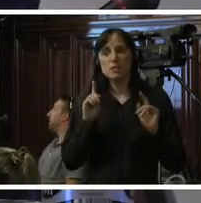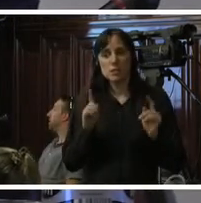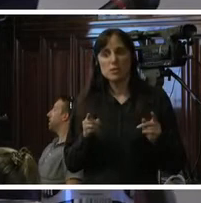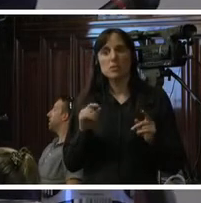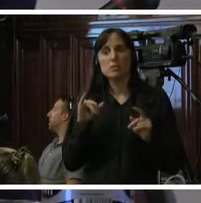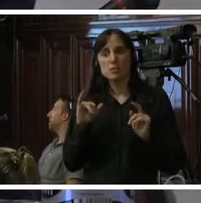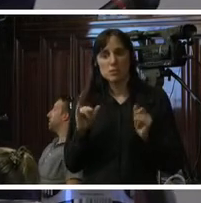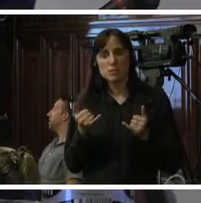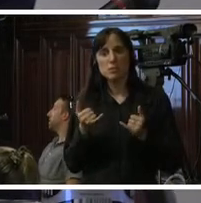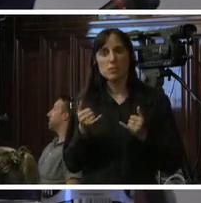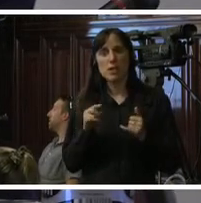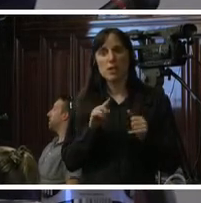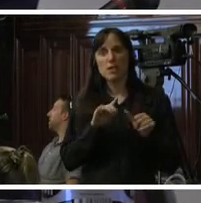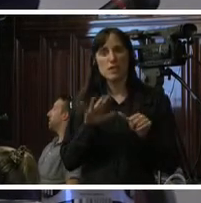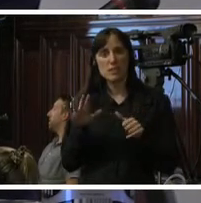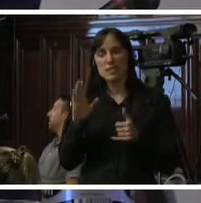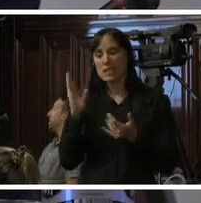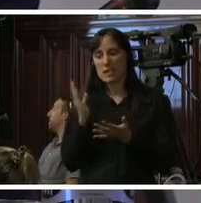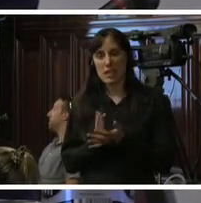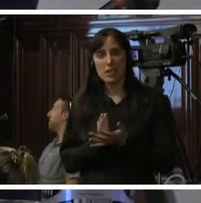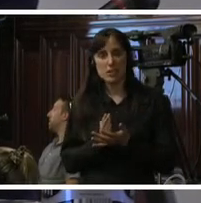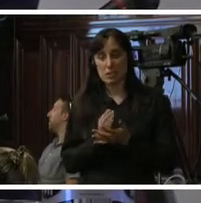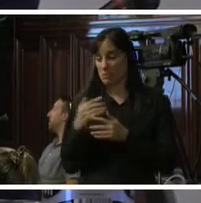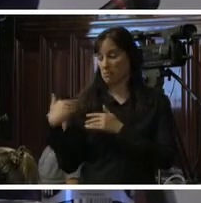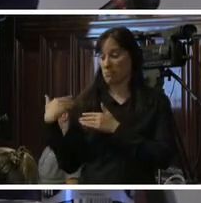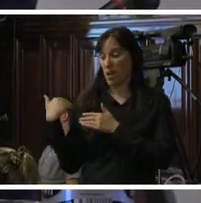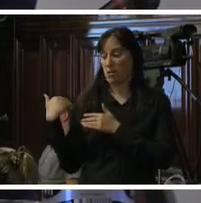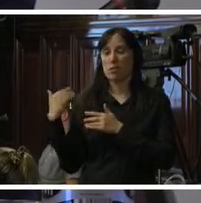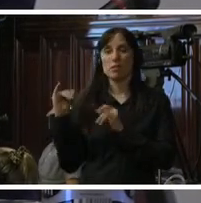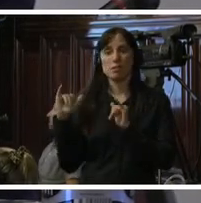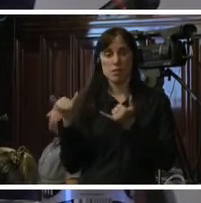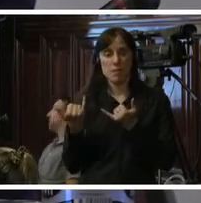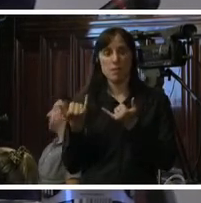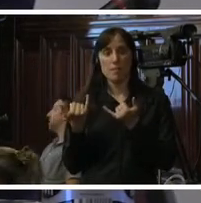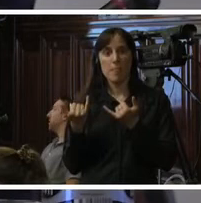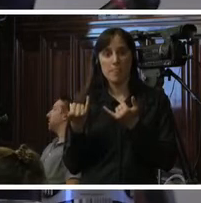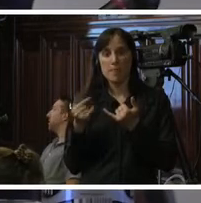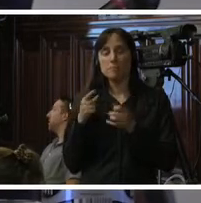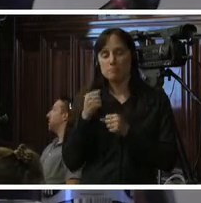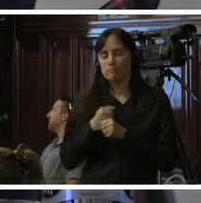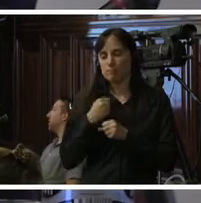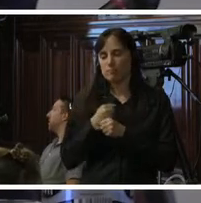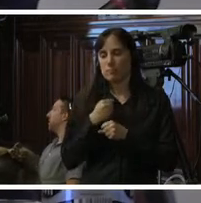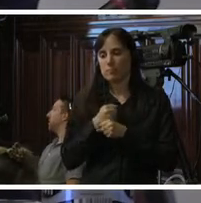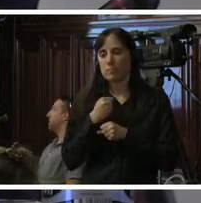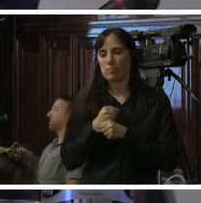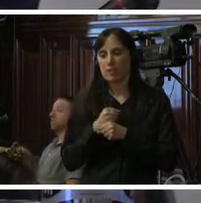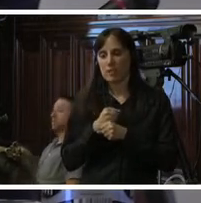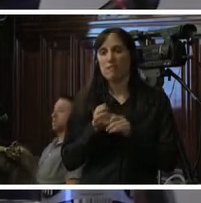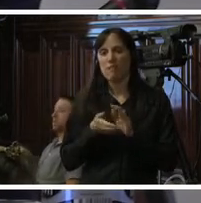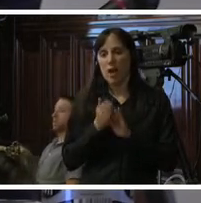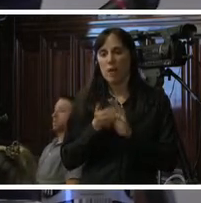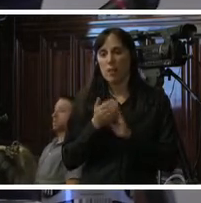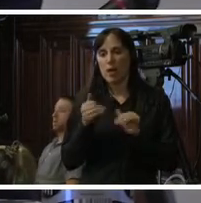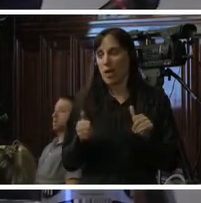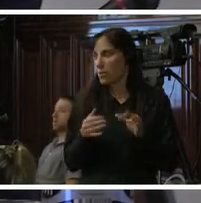precedidos de 16 sentencias al respecto y yo creo que ese trabajo también vamos a realizarlo